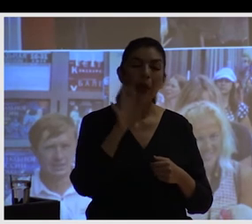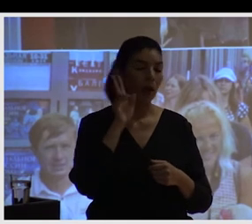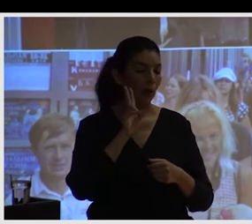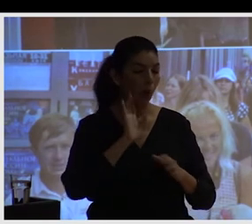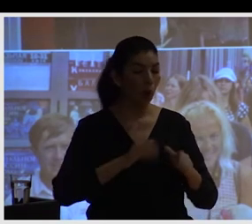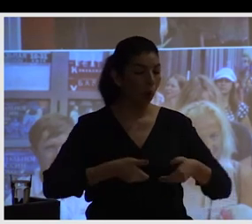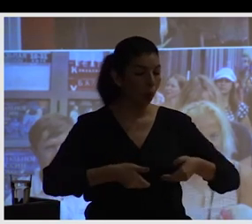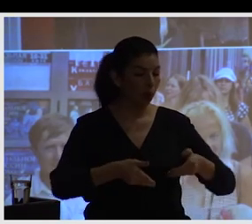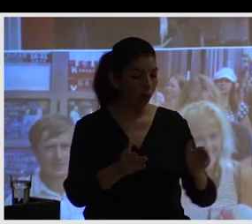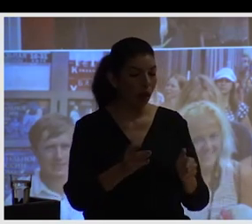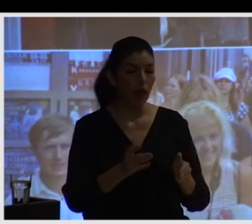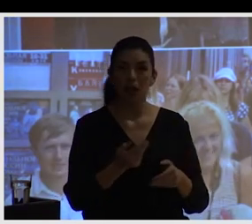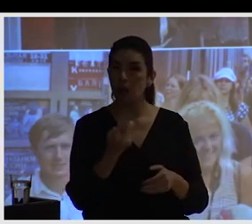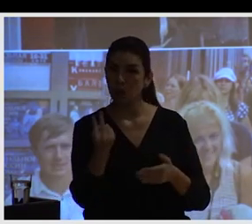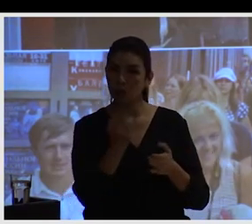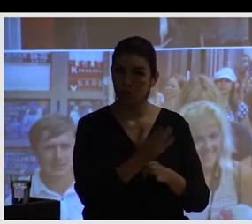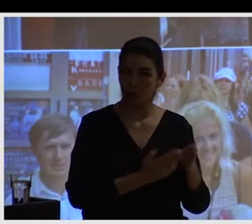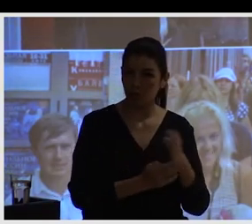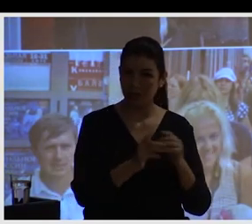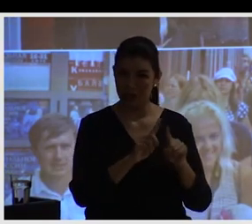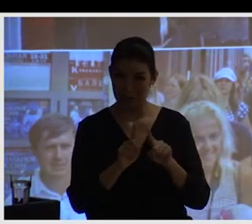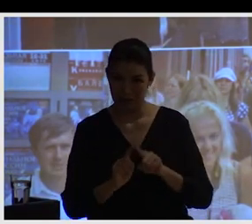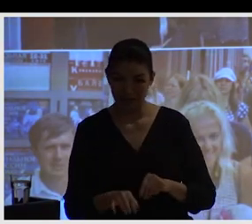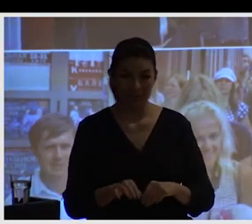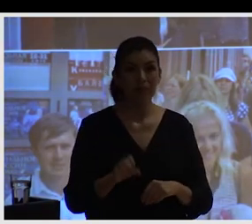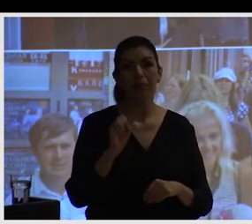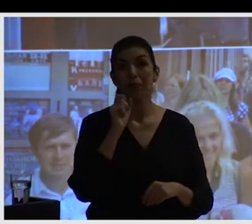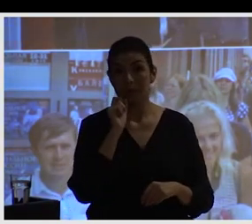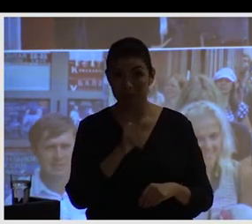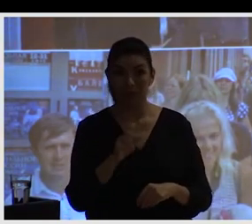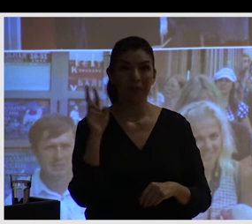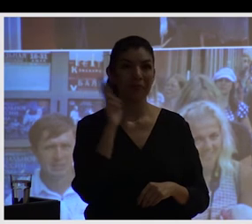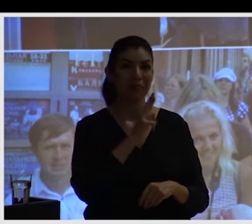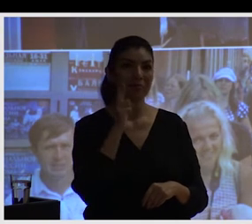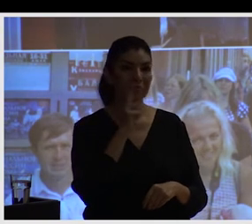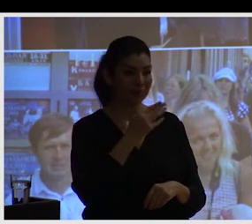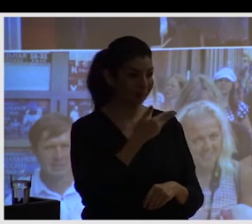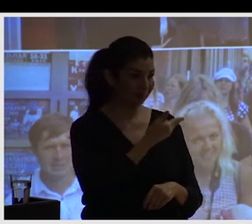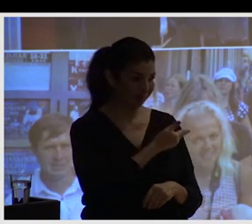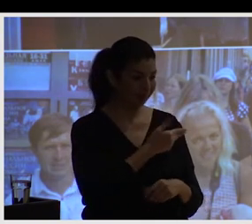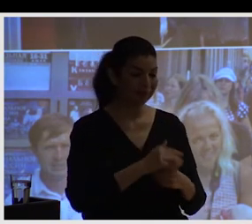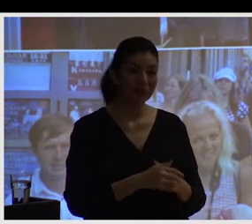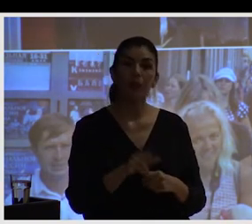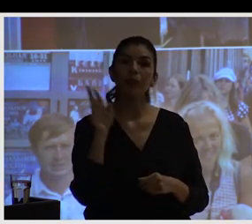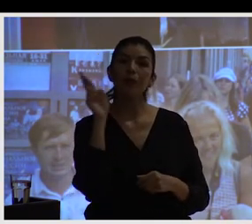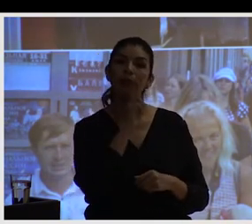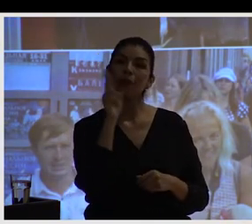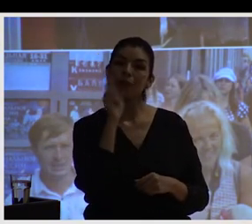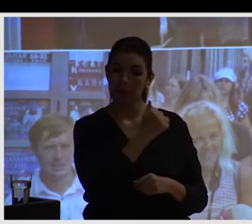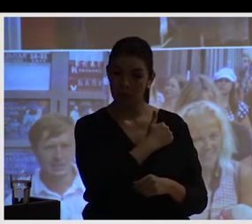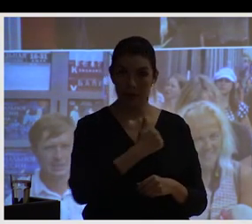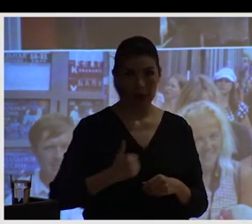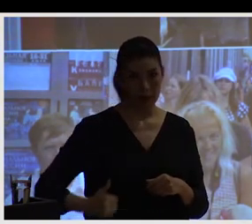hicimos un estudio para la calle principal en Moscú en Moscú parece que el alcalde tiene un poder bastante